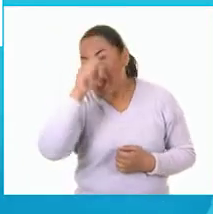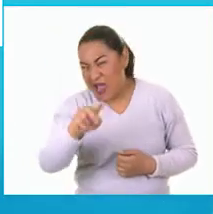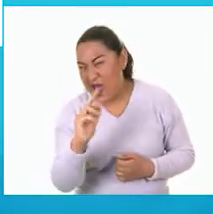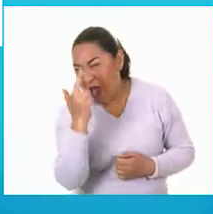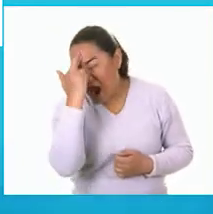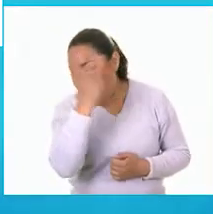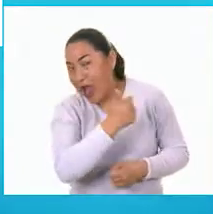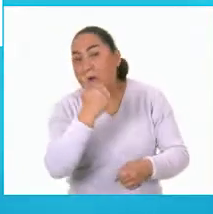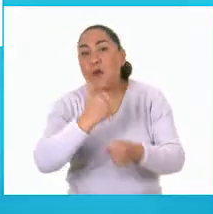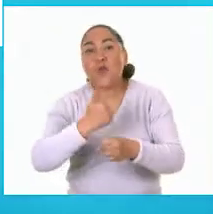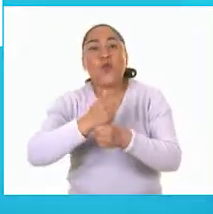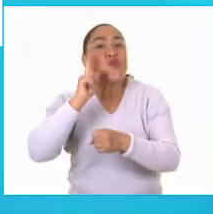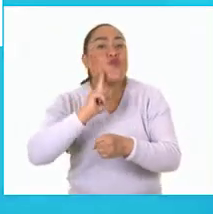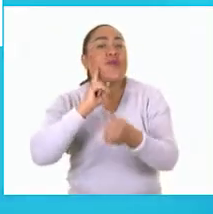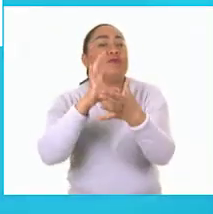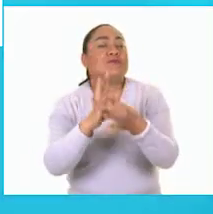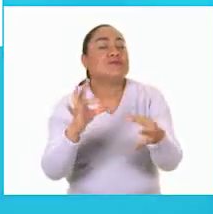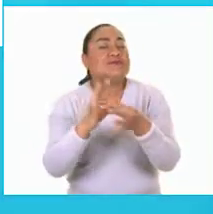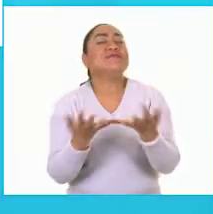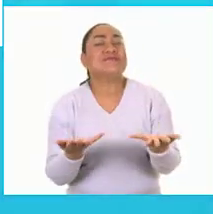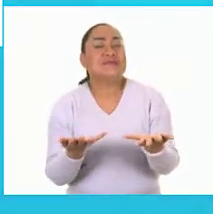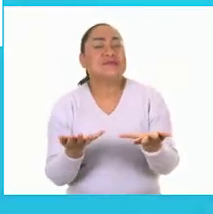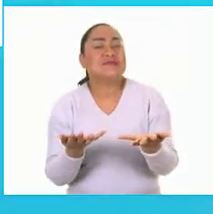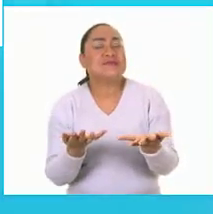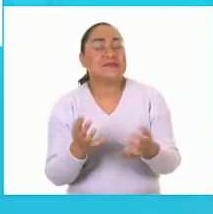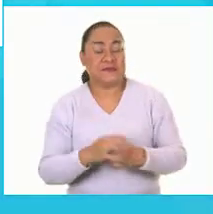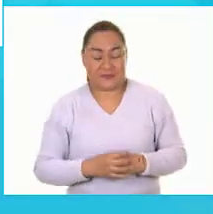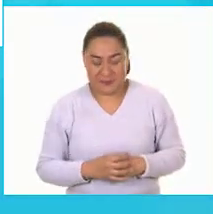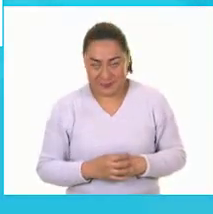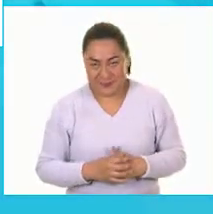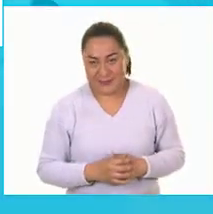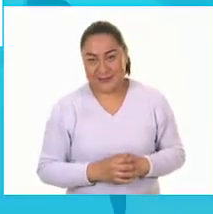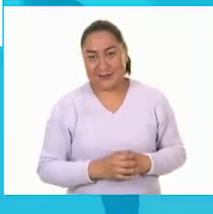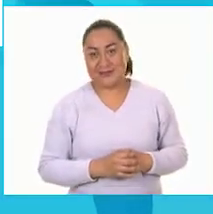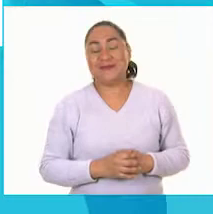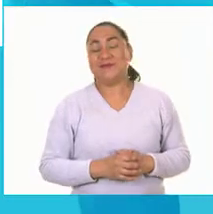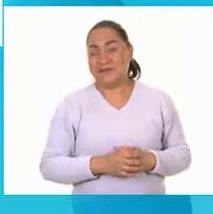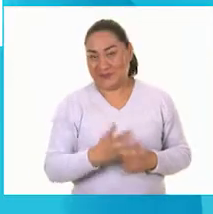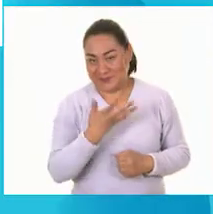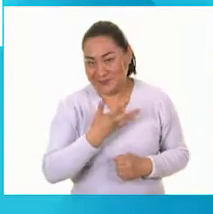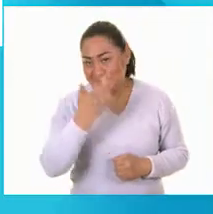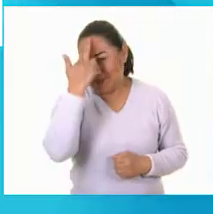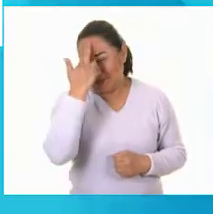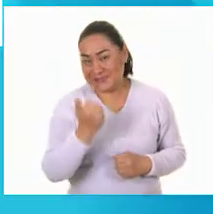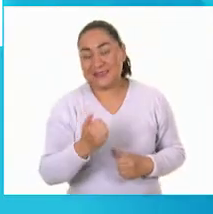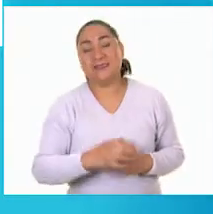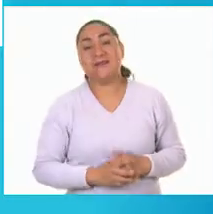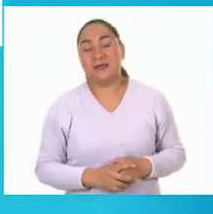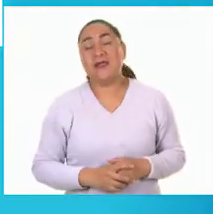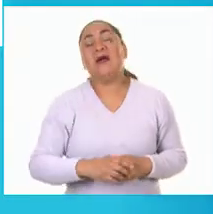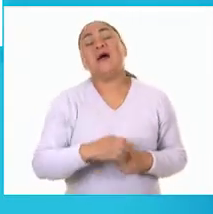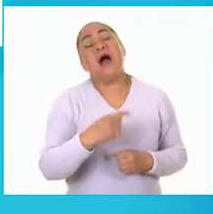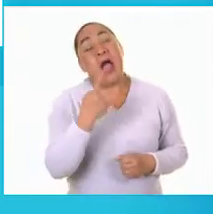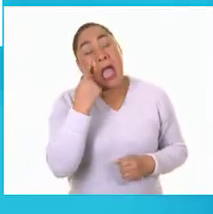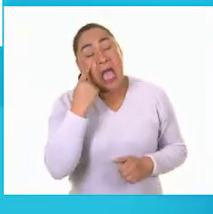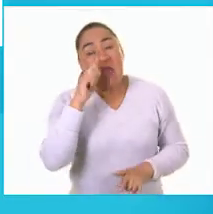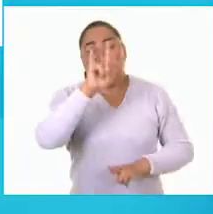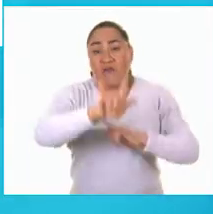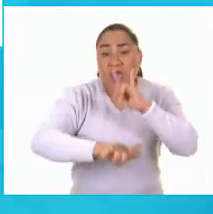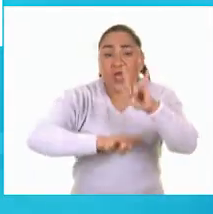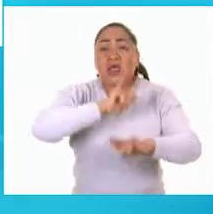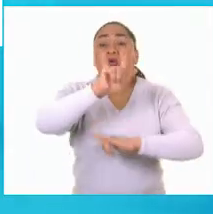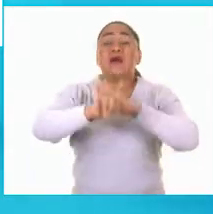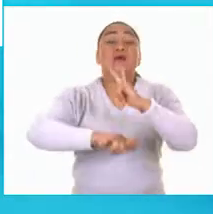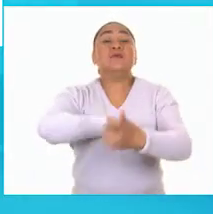nos dijo la abuelita de maría muy bien entonces correctamente yo digo por general las ferias se